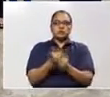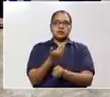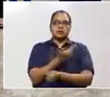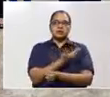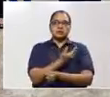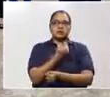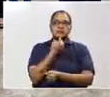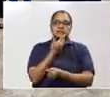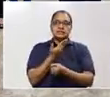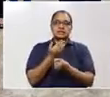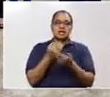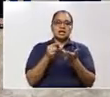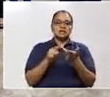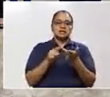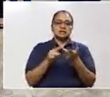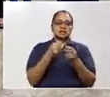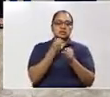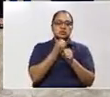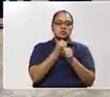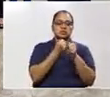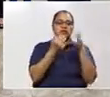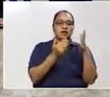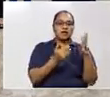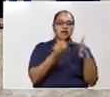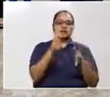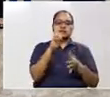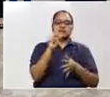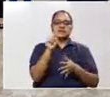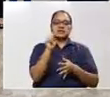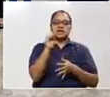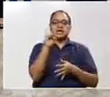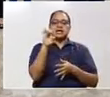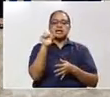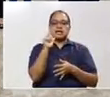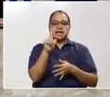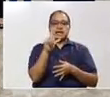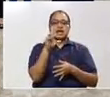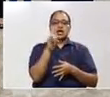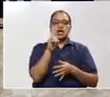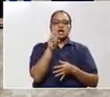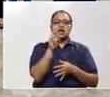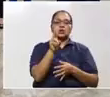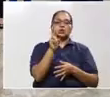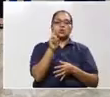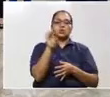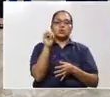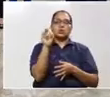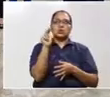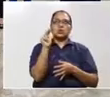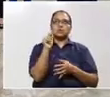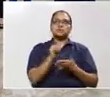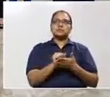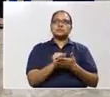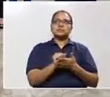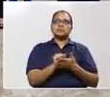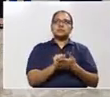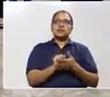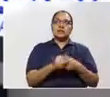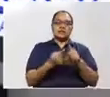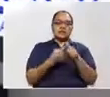obrero, don Daniel Durón, líder de los trabajadores. Muchas gracias. En principio quisiéramos